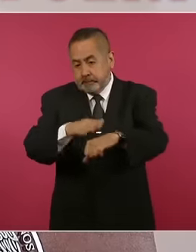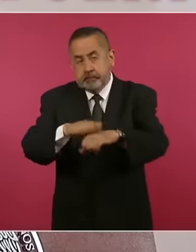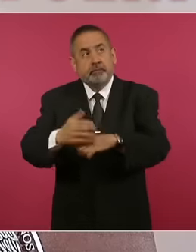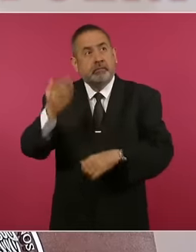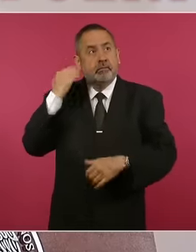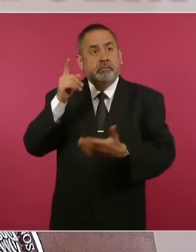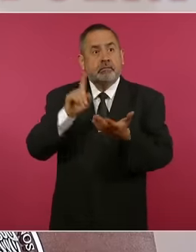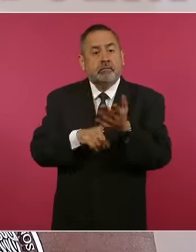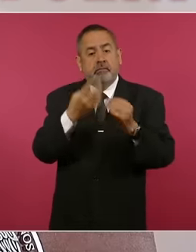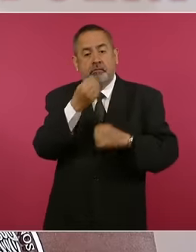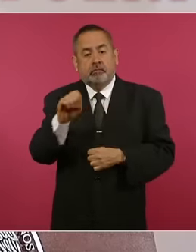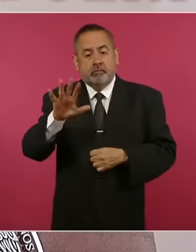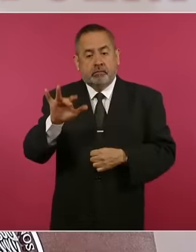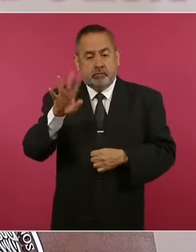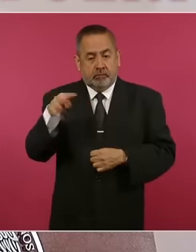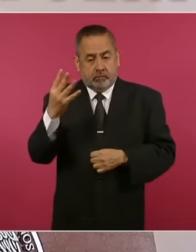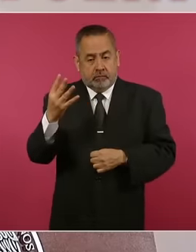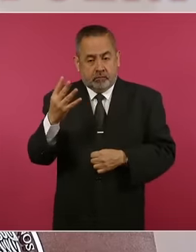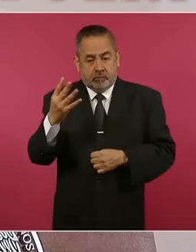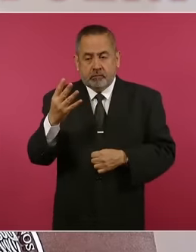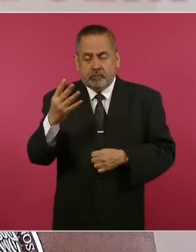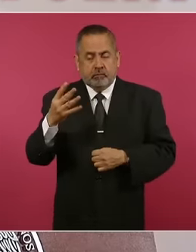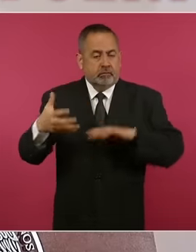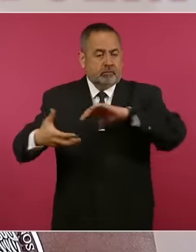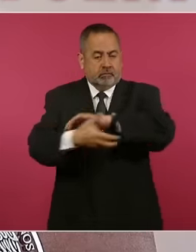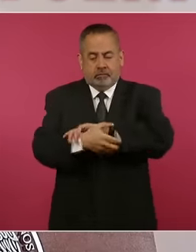1954 tiene tres artículos.